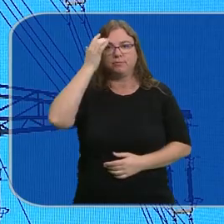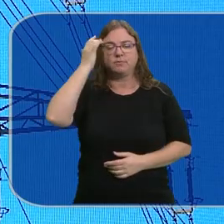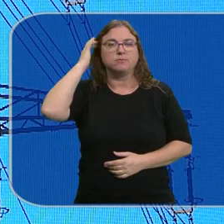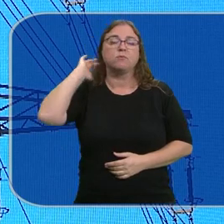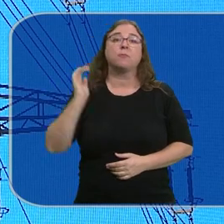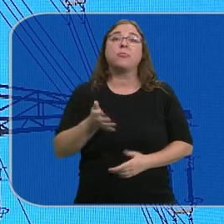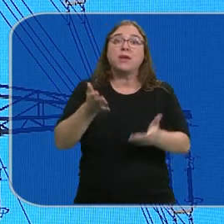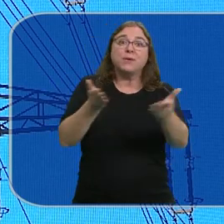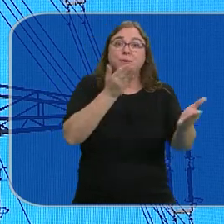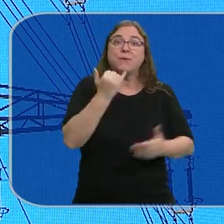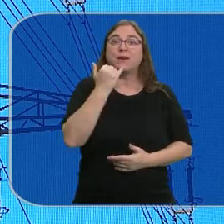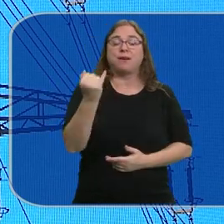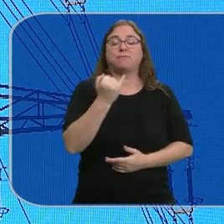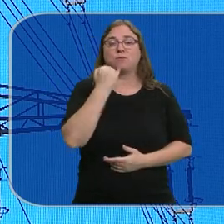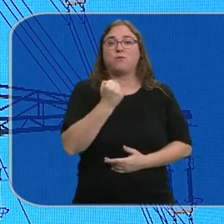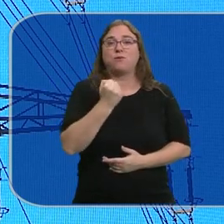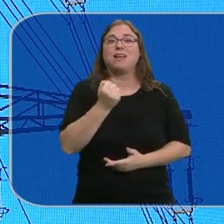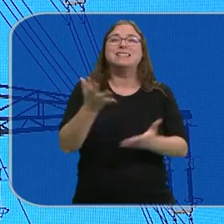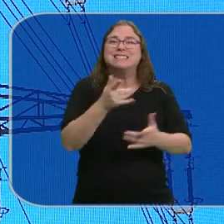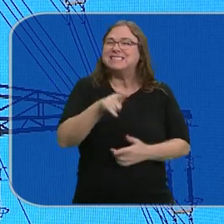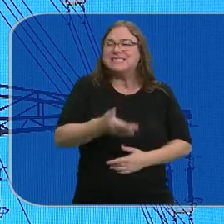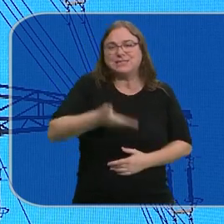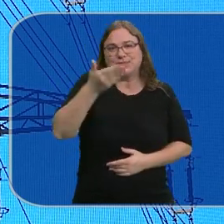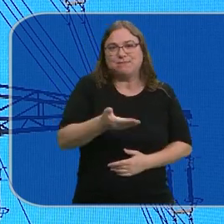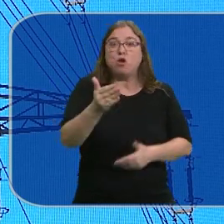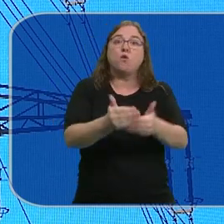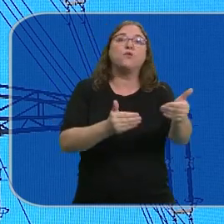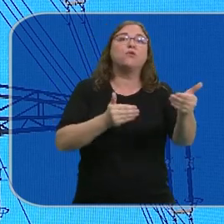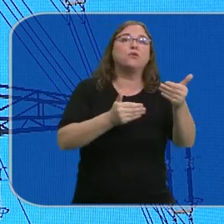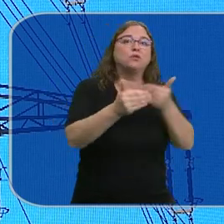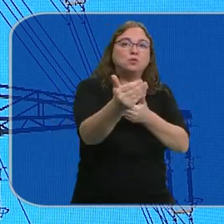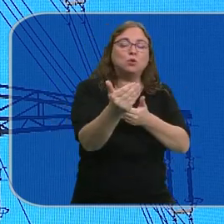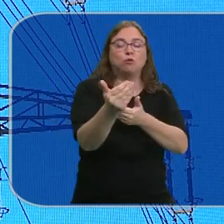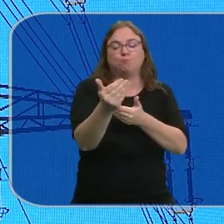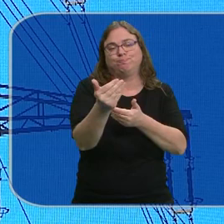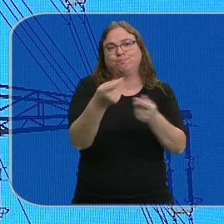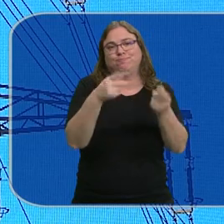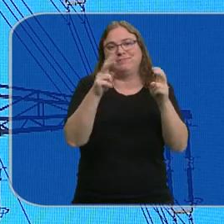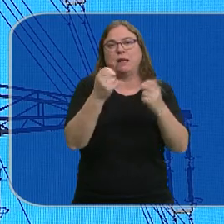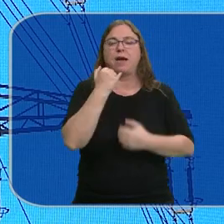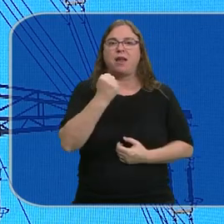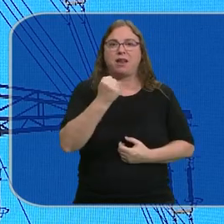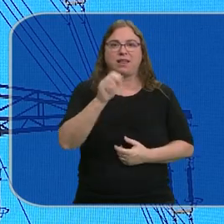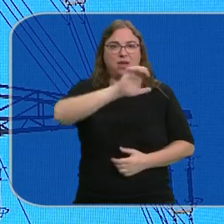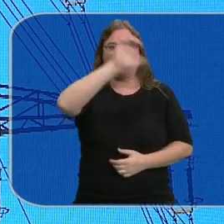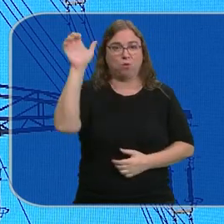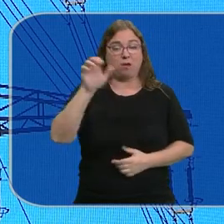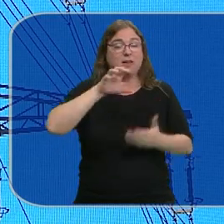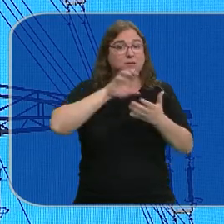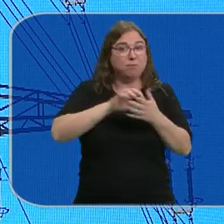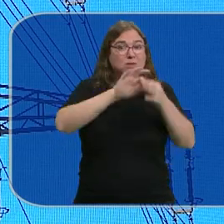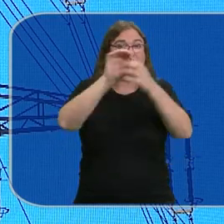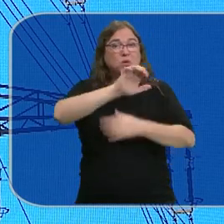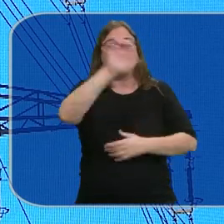La energía eólica y el resto de las renovables son una de las claves del futuro mercado energético europeo. Los países de la Unión se han puesto de